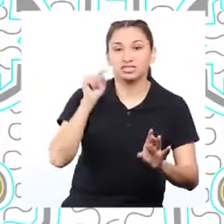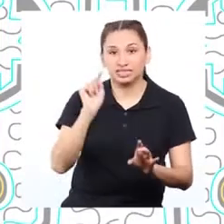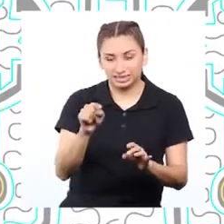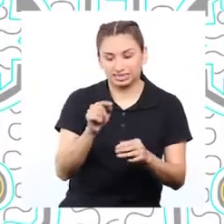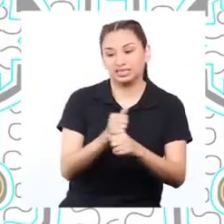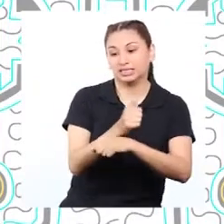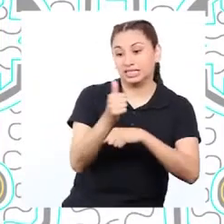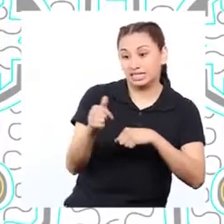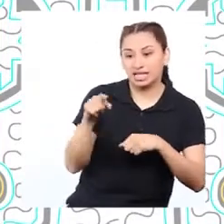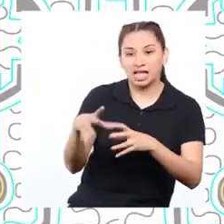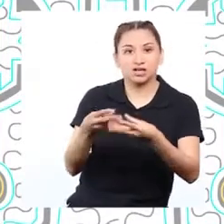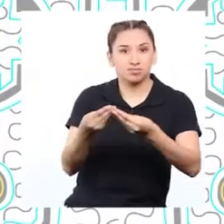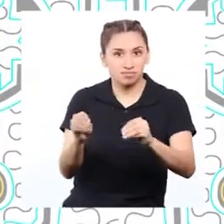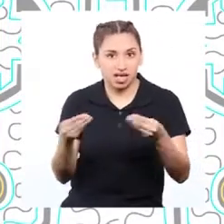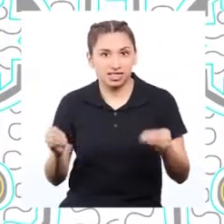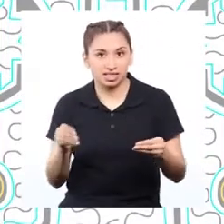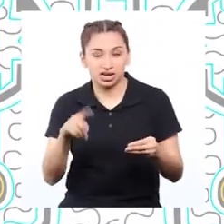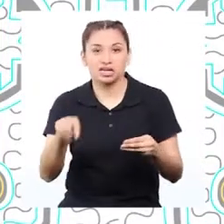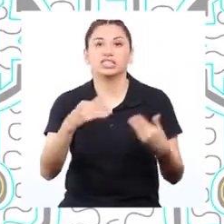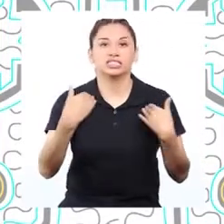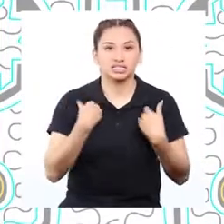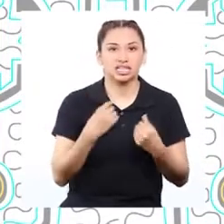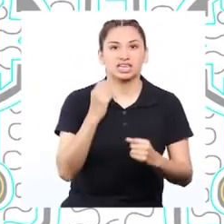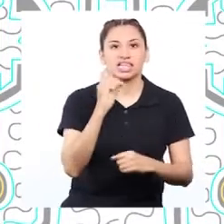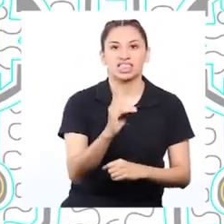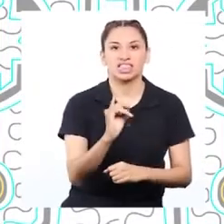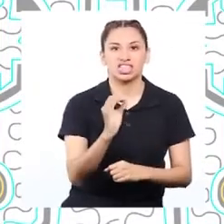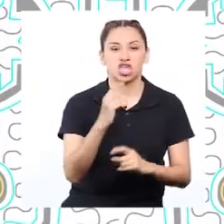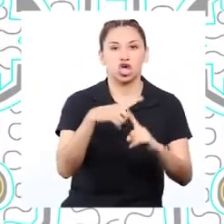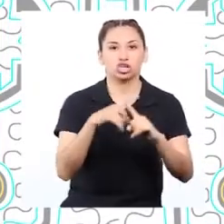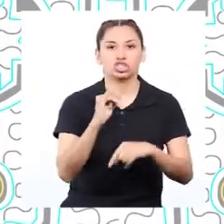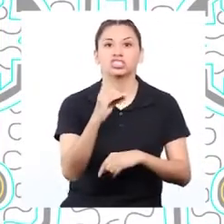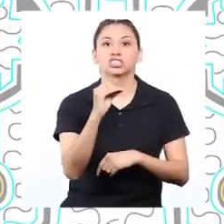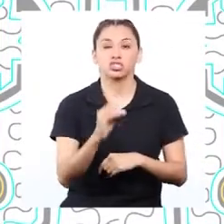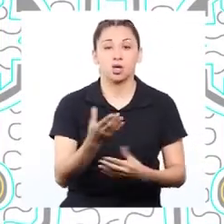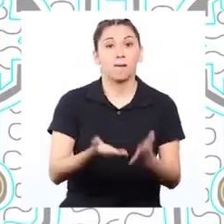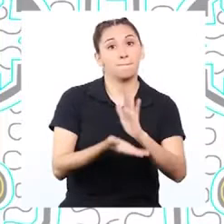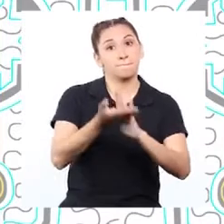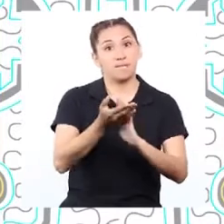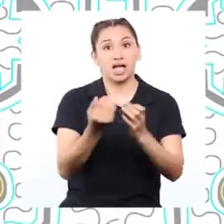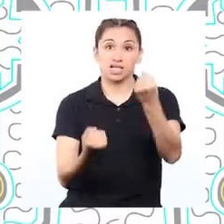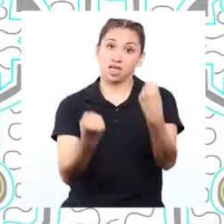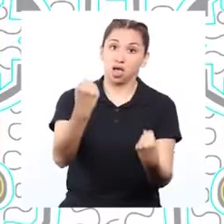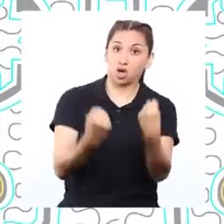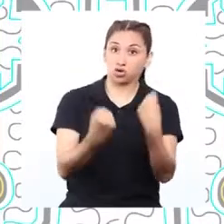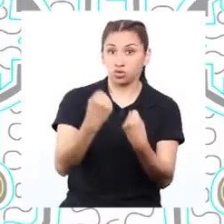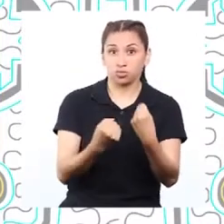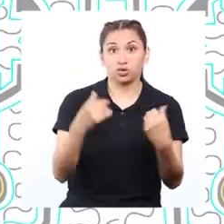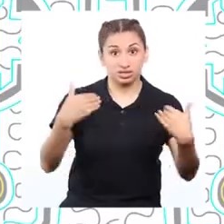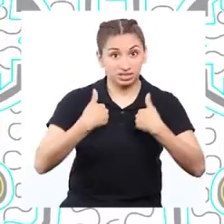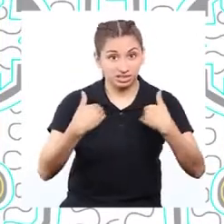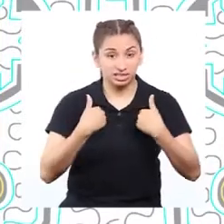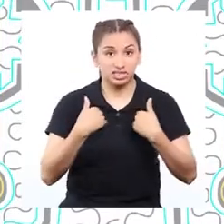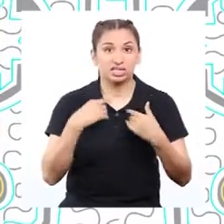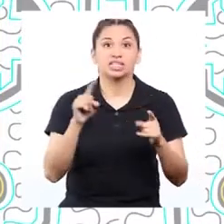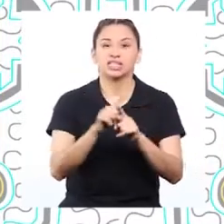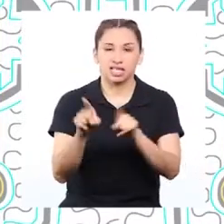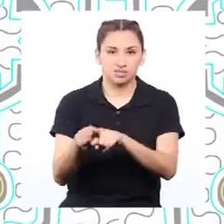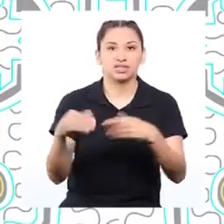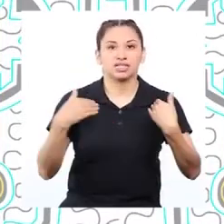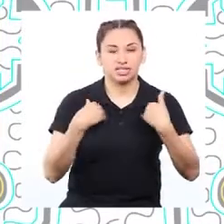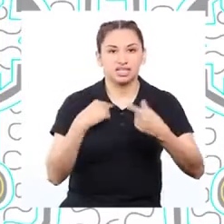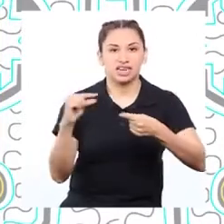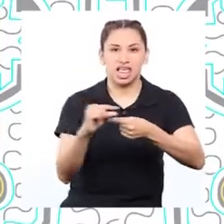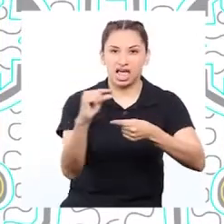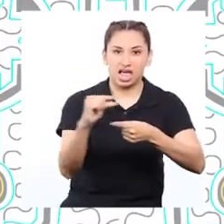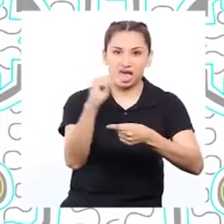del combustible fósil, y expulsan dióxido de carbono. Si hay más automóviles que expulsan dióxido de carbono, se altera la emisión